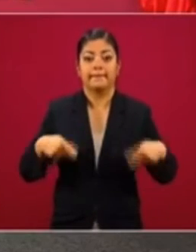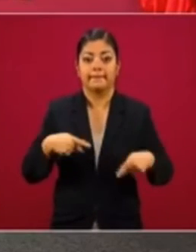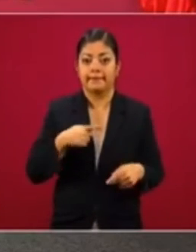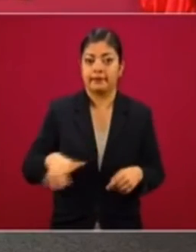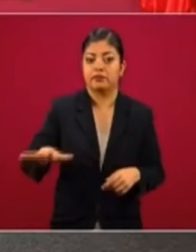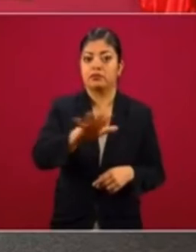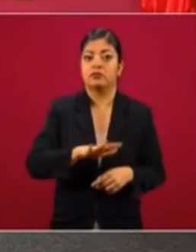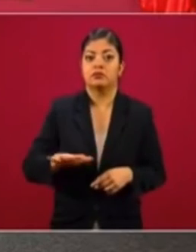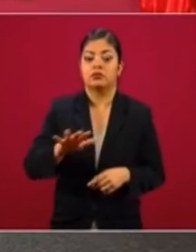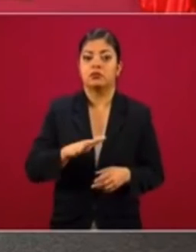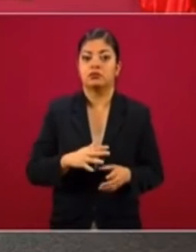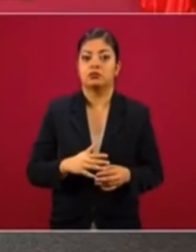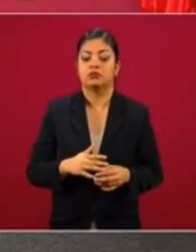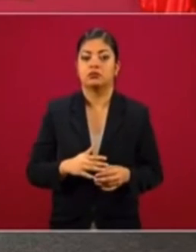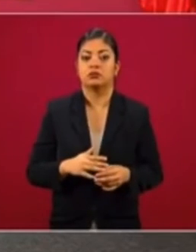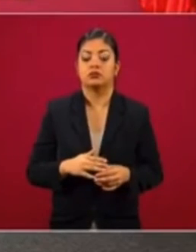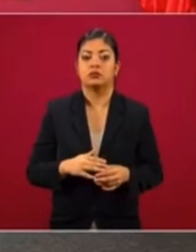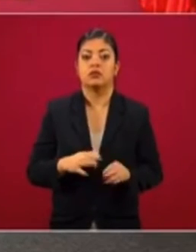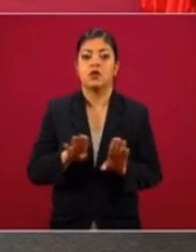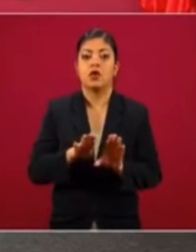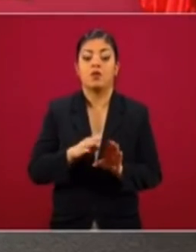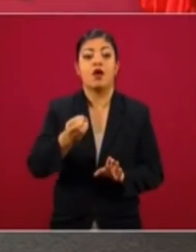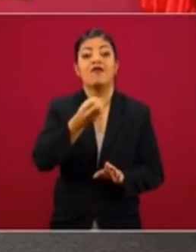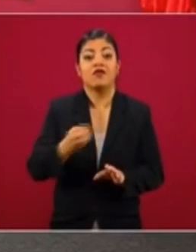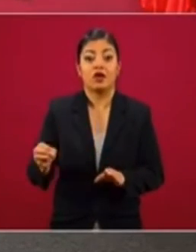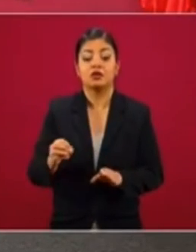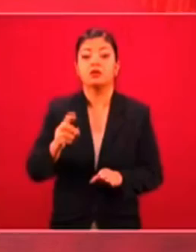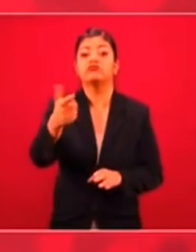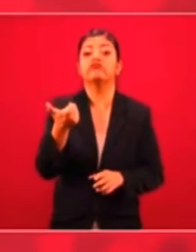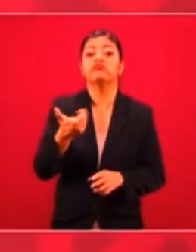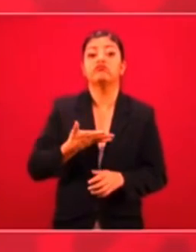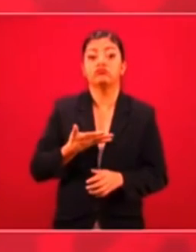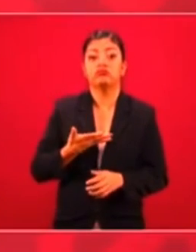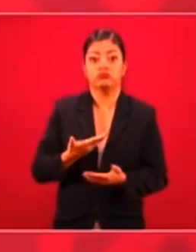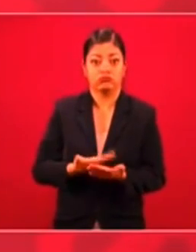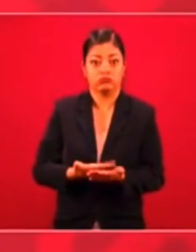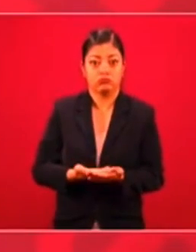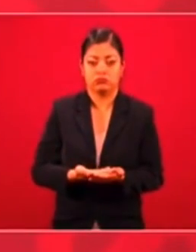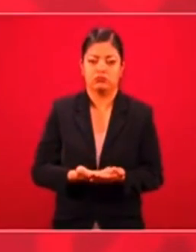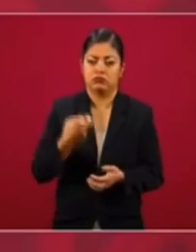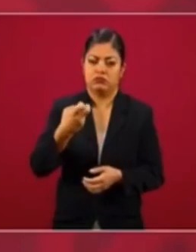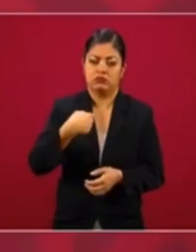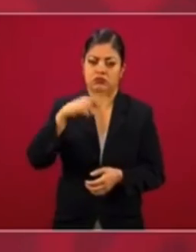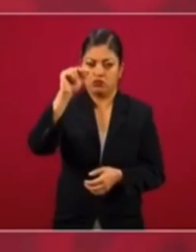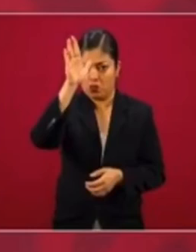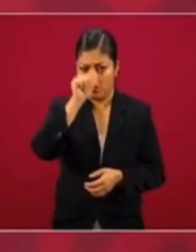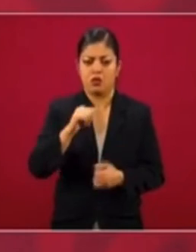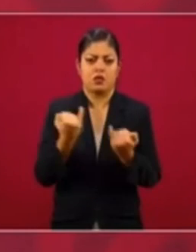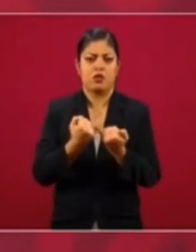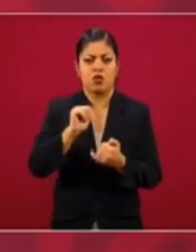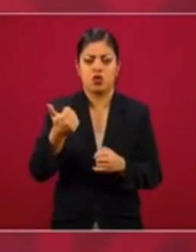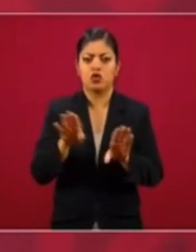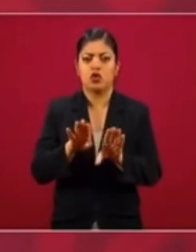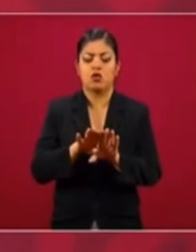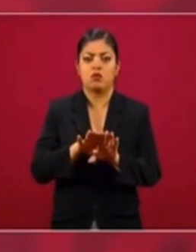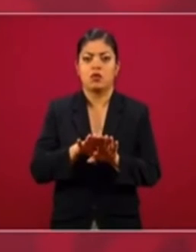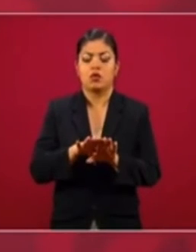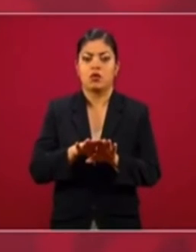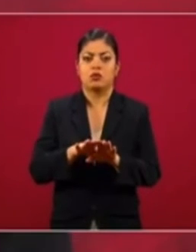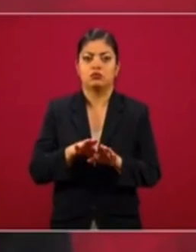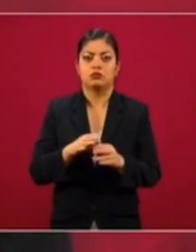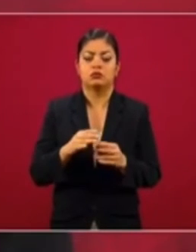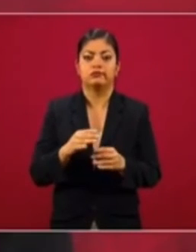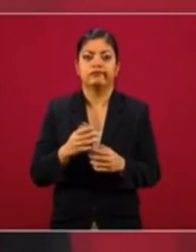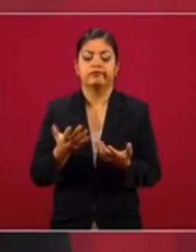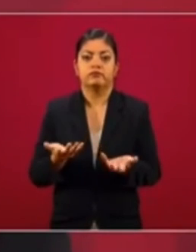estén obligadas a decir cuánto tienen. Eso no lo veo adecuado. Y también lo otro, el convencimiento de